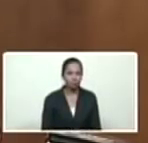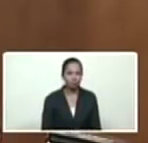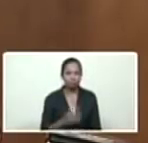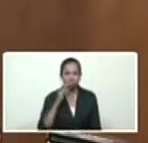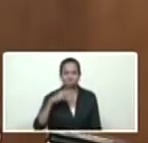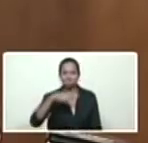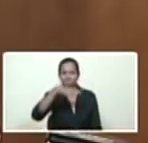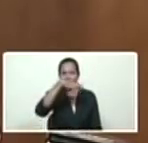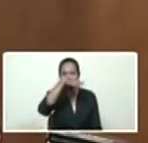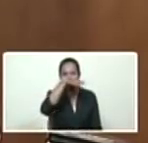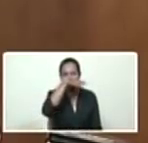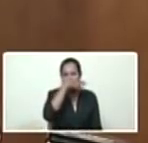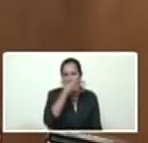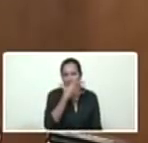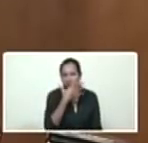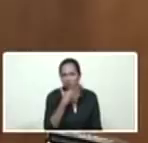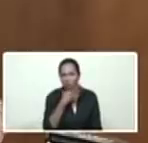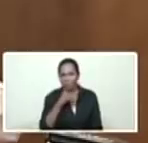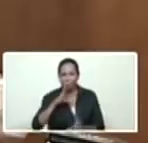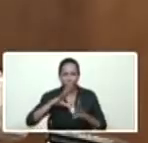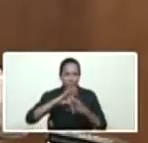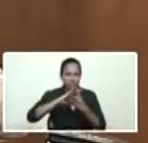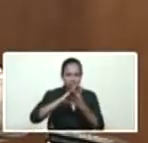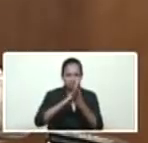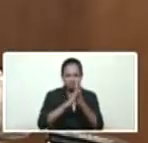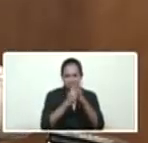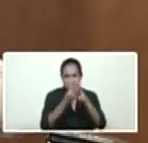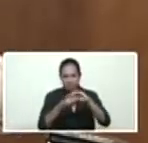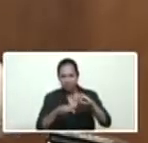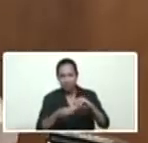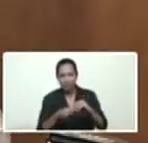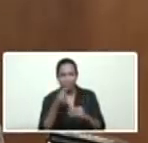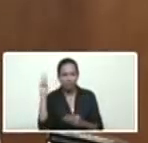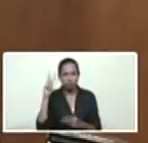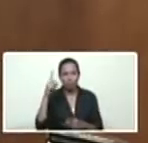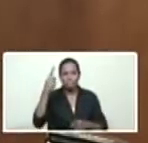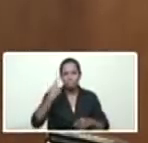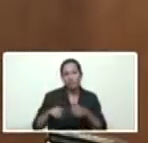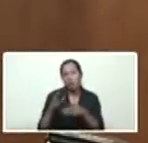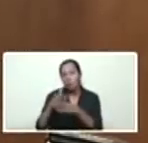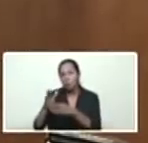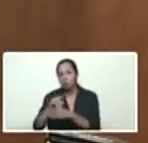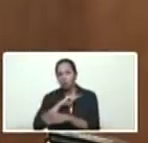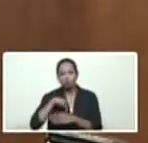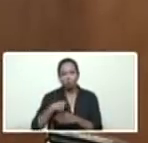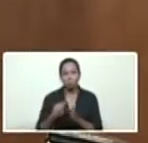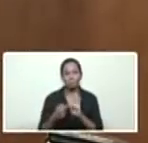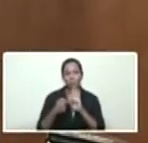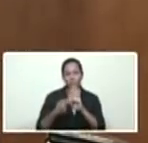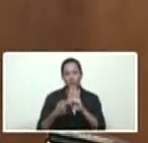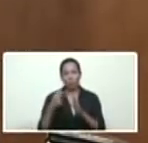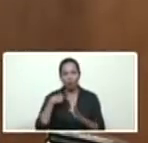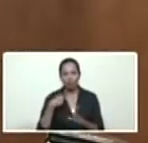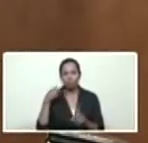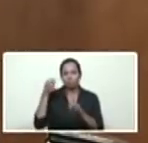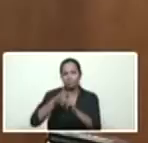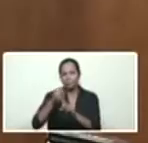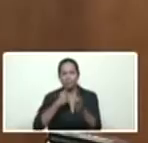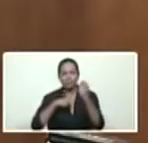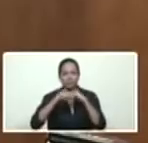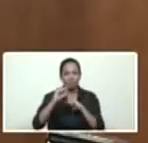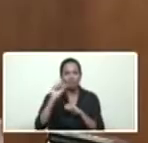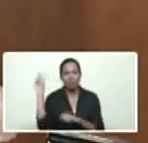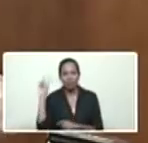terrorismo, destrucción, daño a un pueblo, pero aquí estamos nosotros para proteger a nuestro pueblo, para acompañarlo en su lucha, para